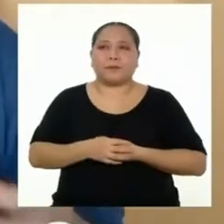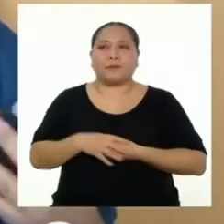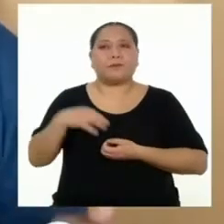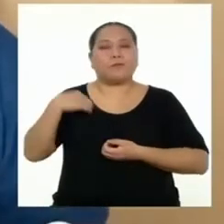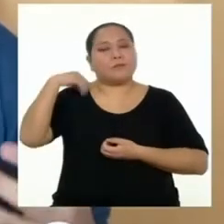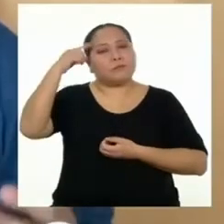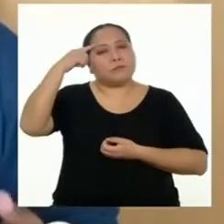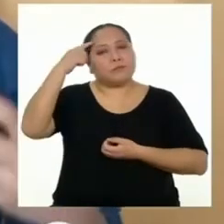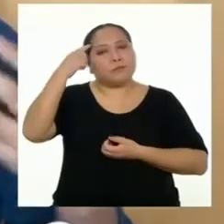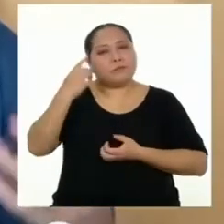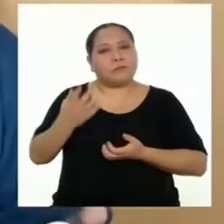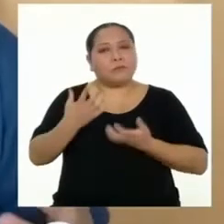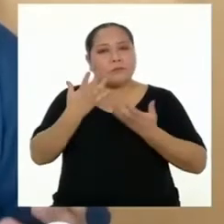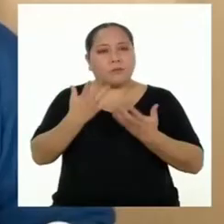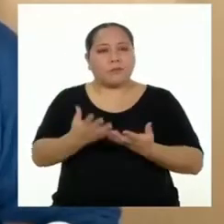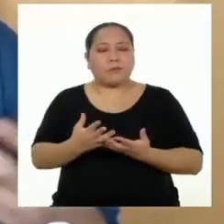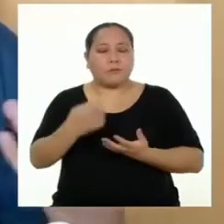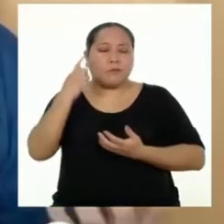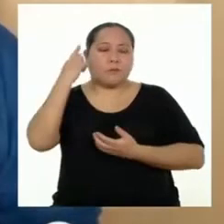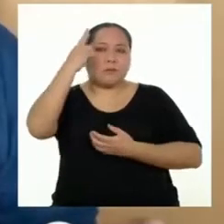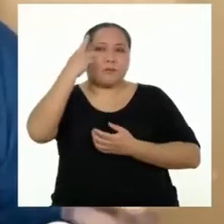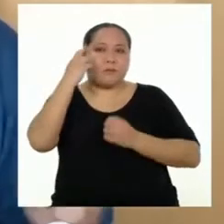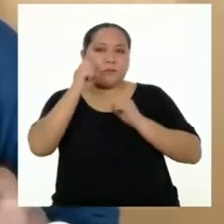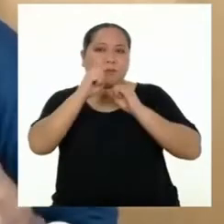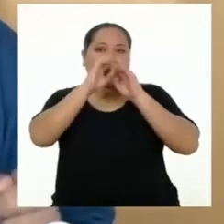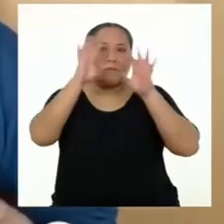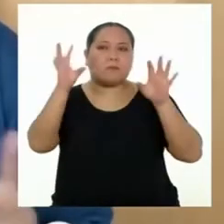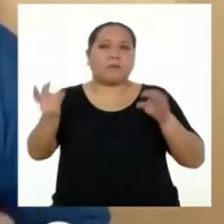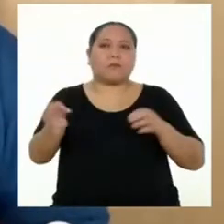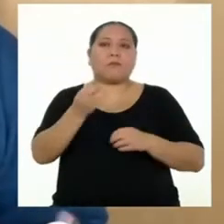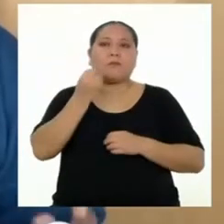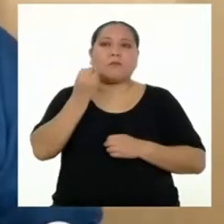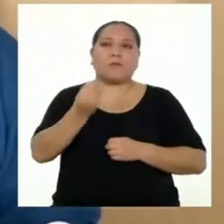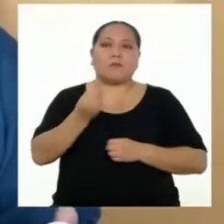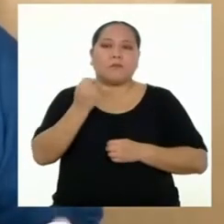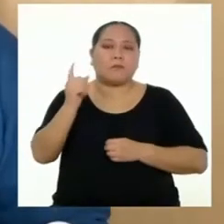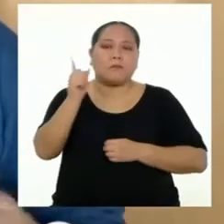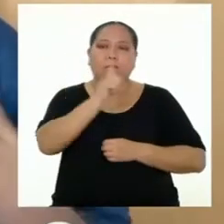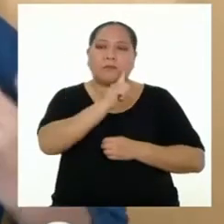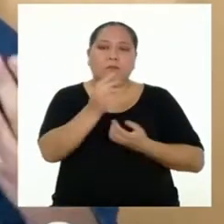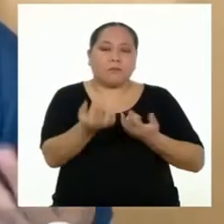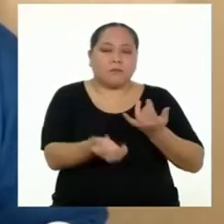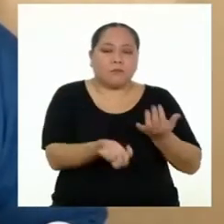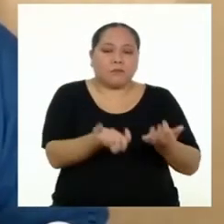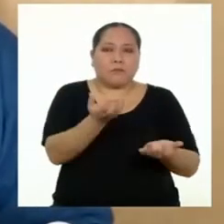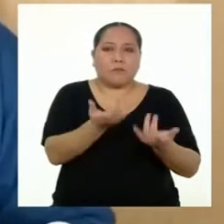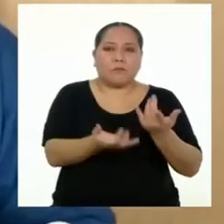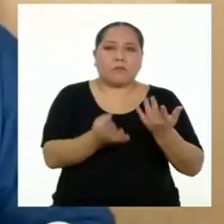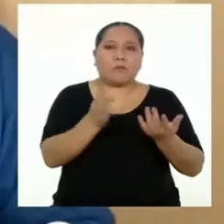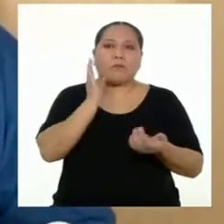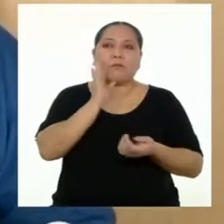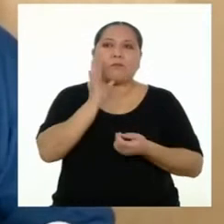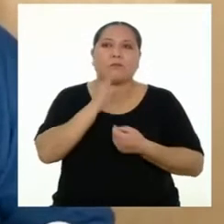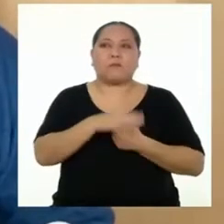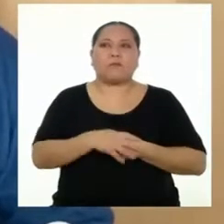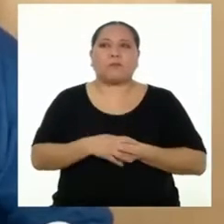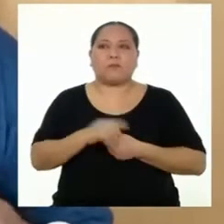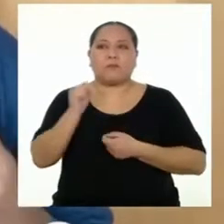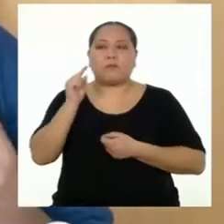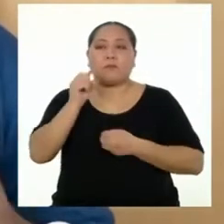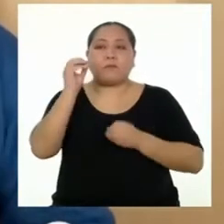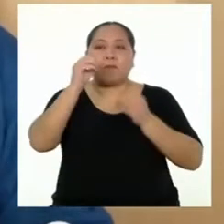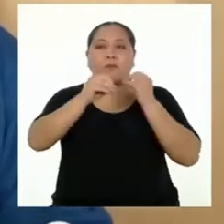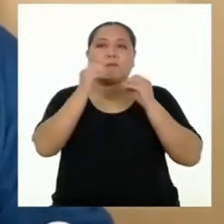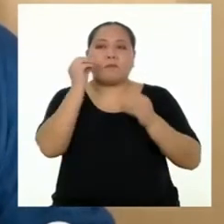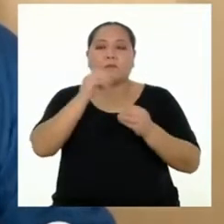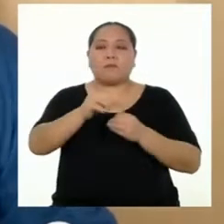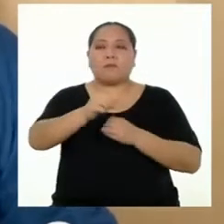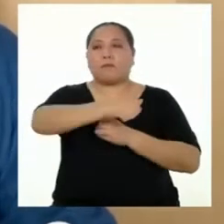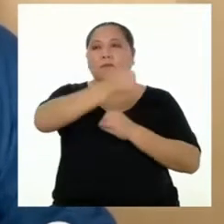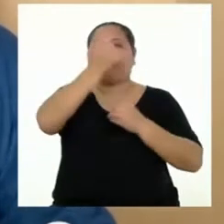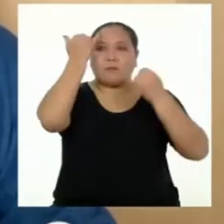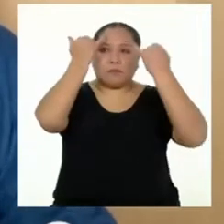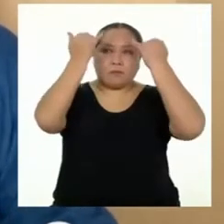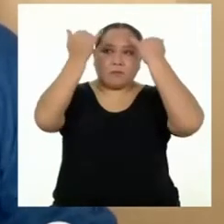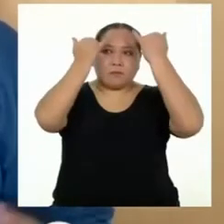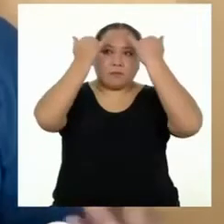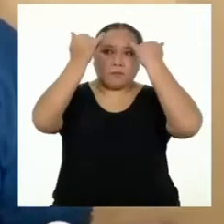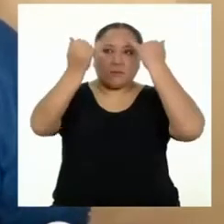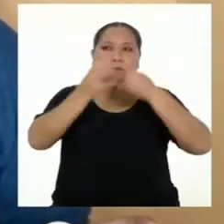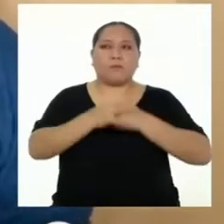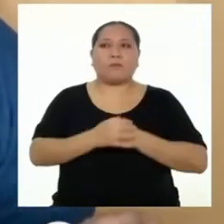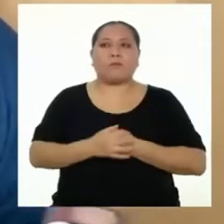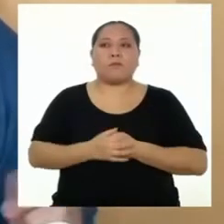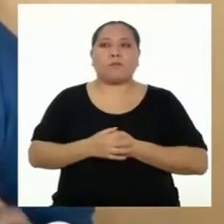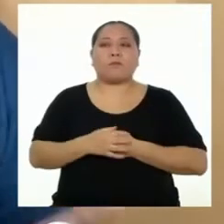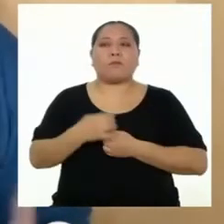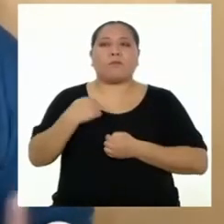Creo que hay que darles razones claras del por qué no deben quemar basura y proponer alternativas. La información es